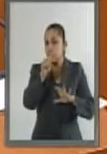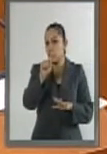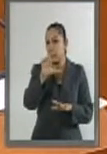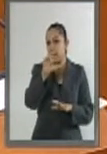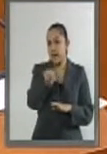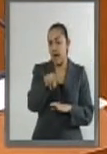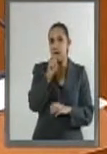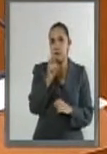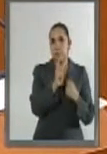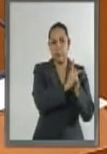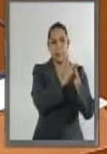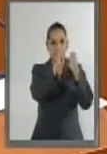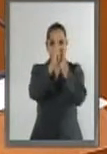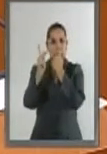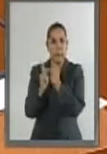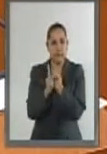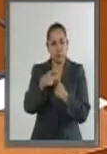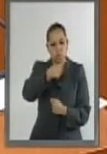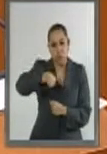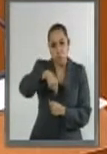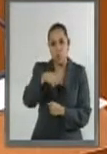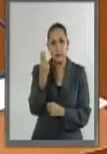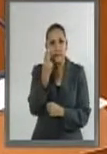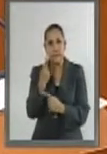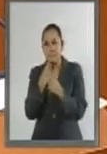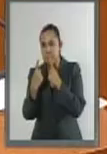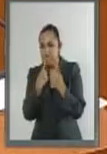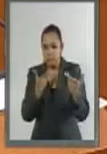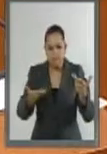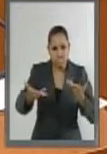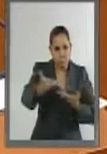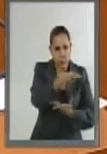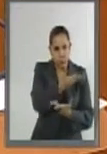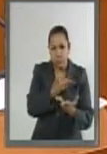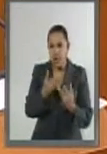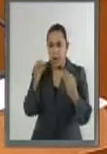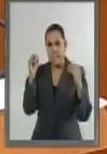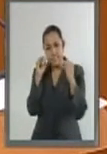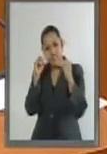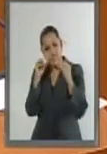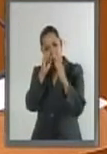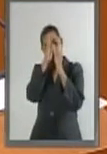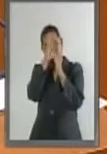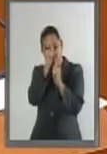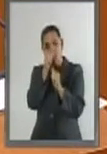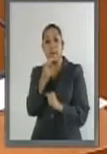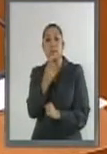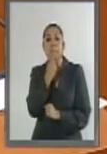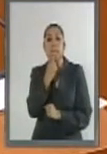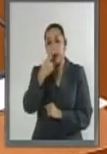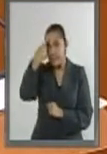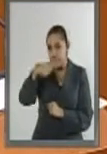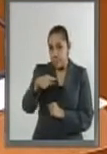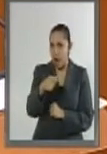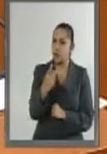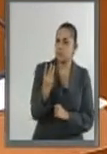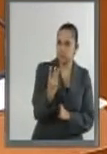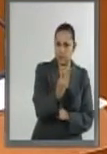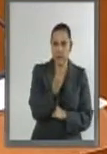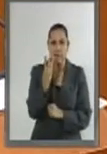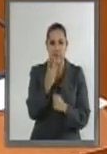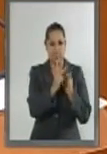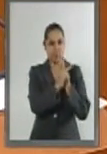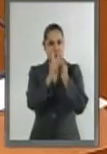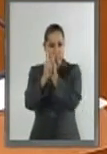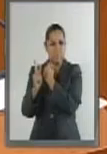bienestar de Norteamérica y negociar un acuerdo que beneficie a todas las partes. Los legisladores del